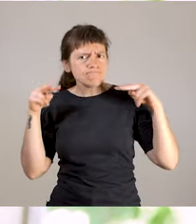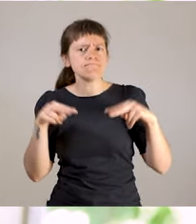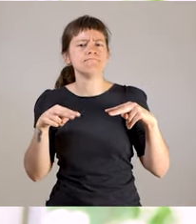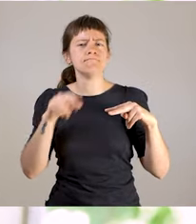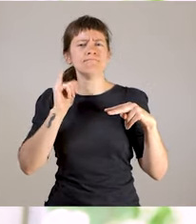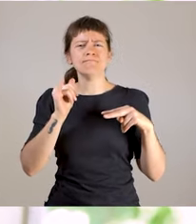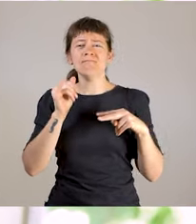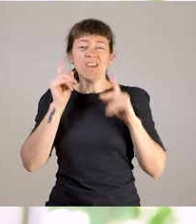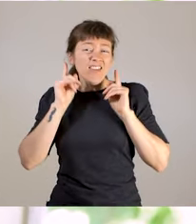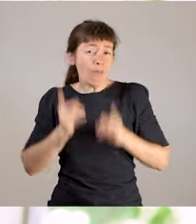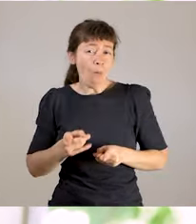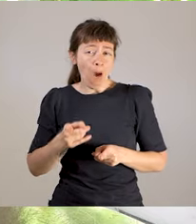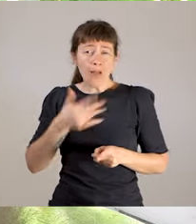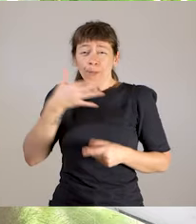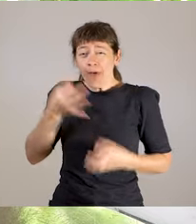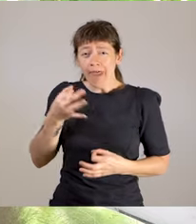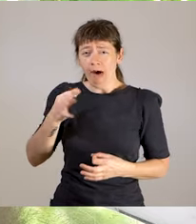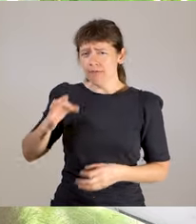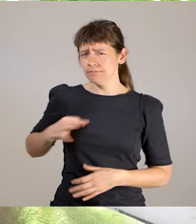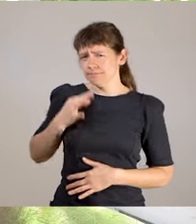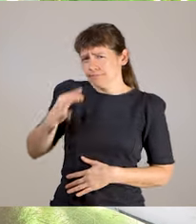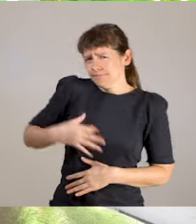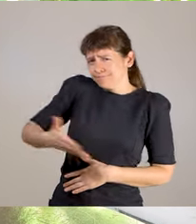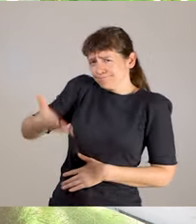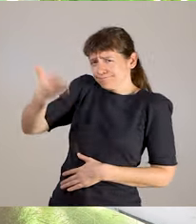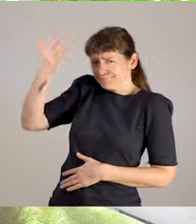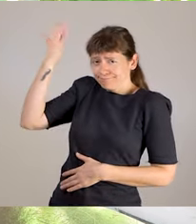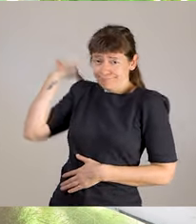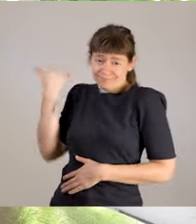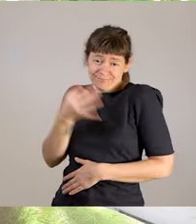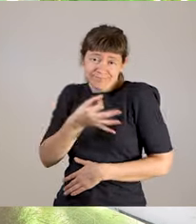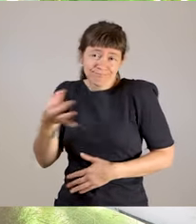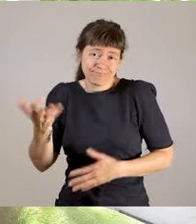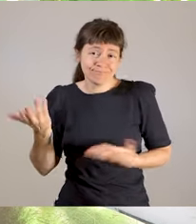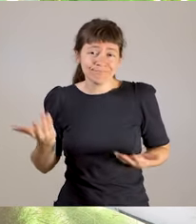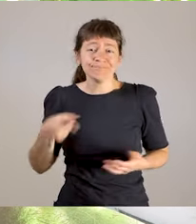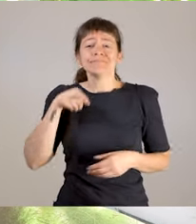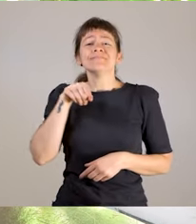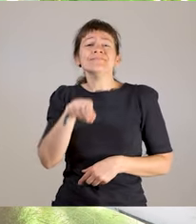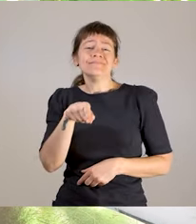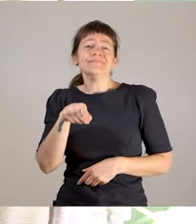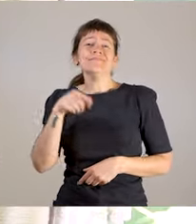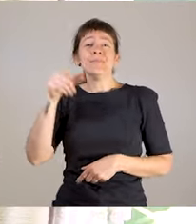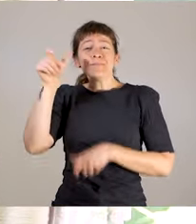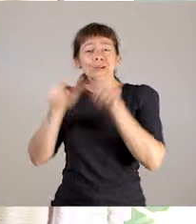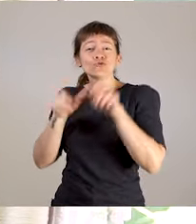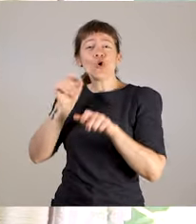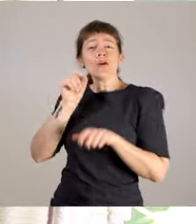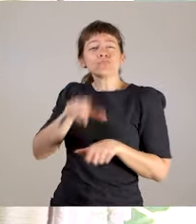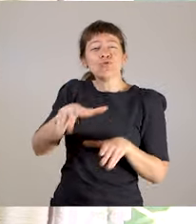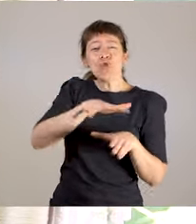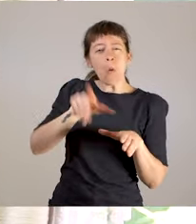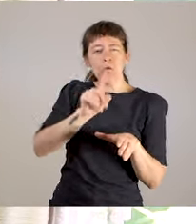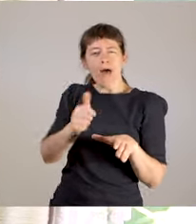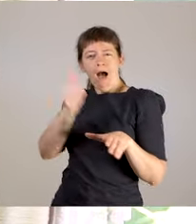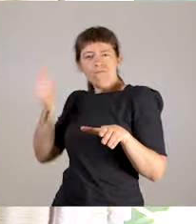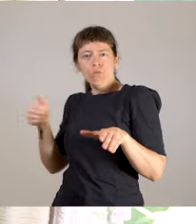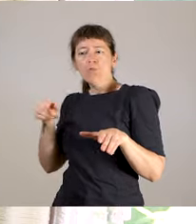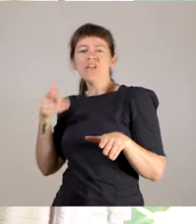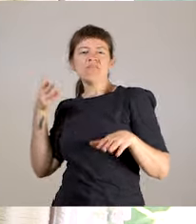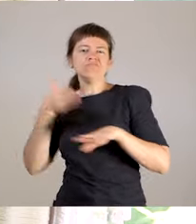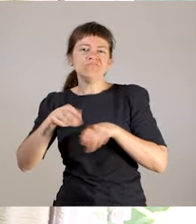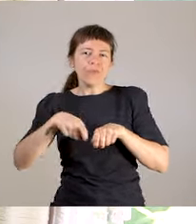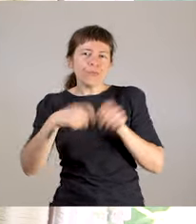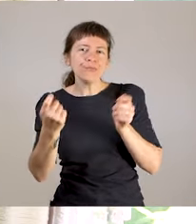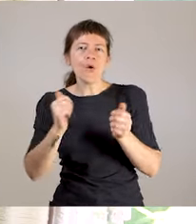Esta situación en la cual criollos, es decir, personas ajenas a la comunidad, abusan sexualmente de las